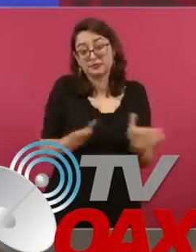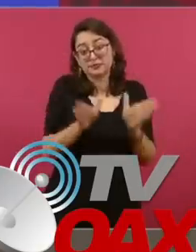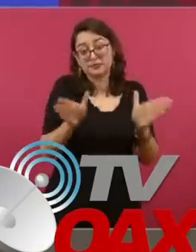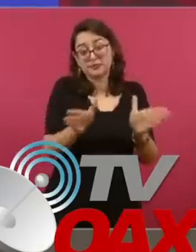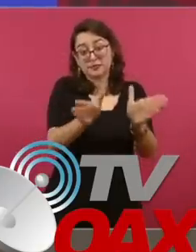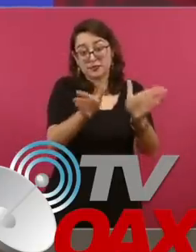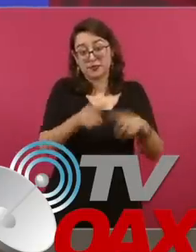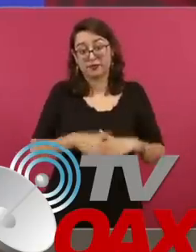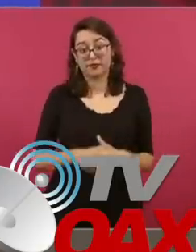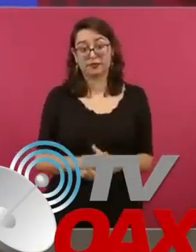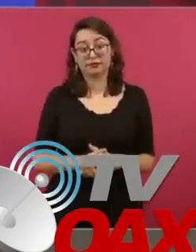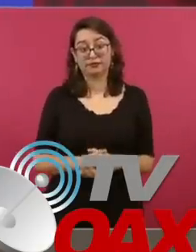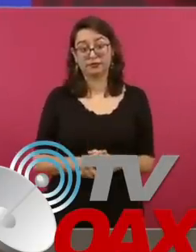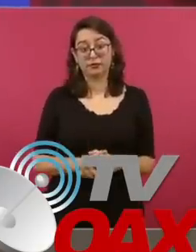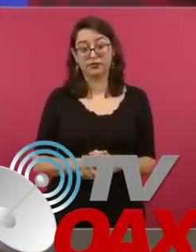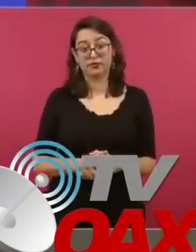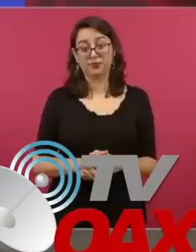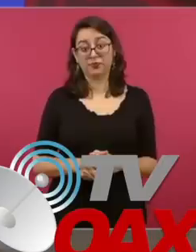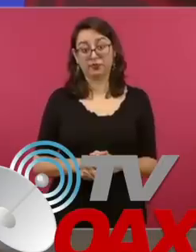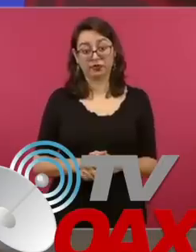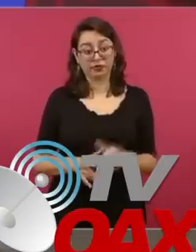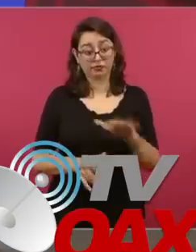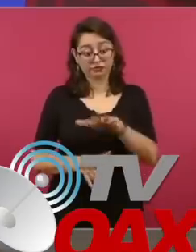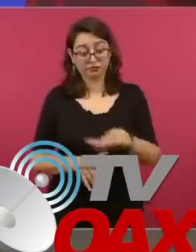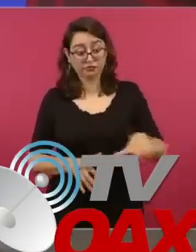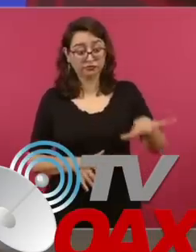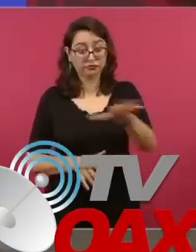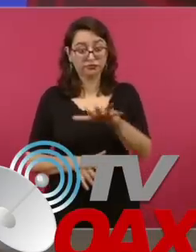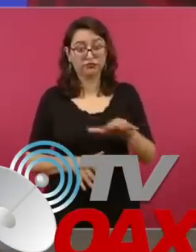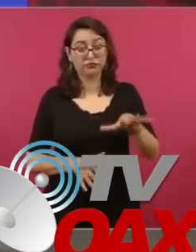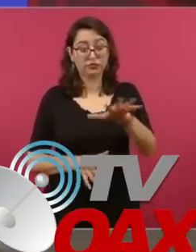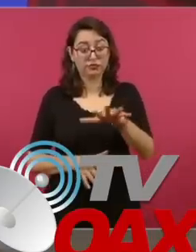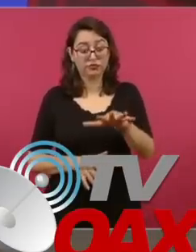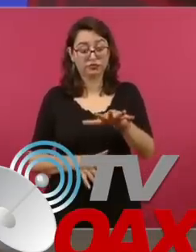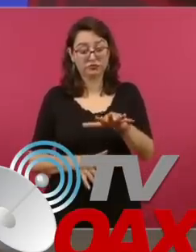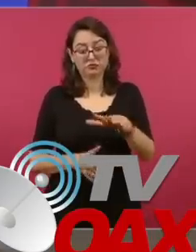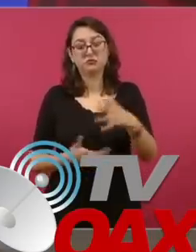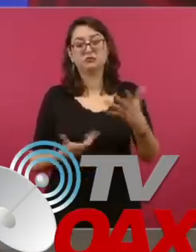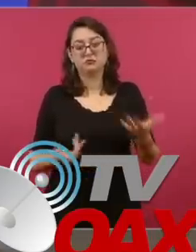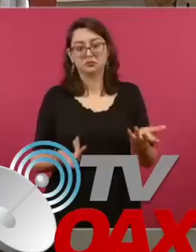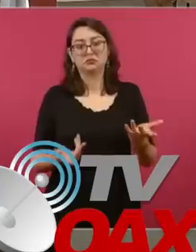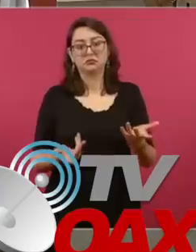Y aquí, esto sí lo podríamos entregar con permisos,